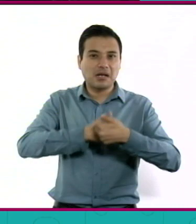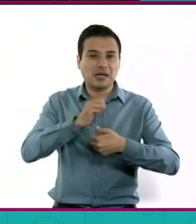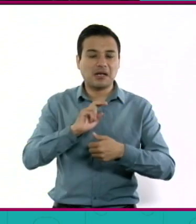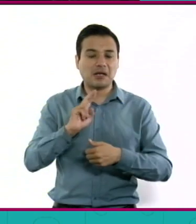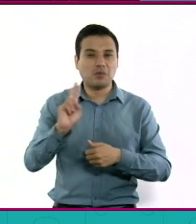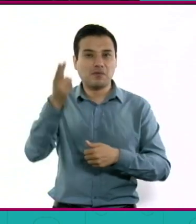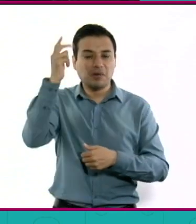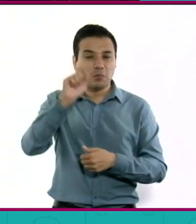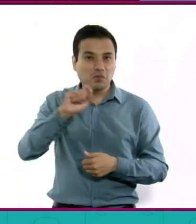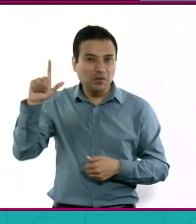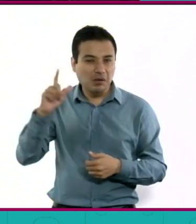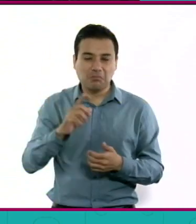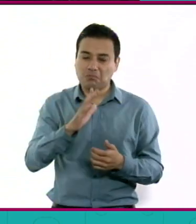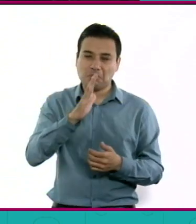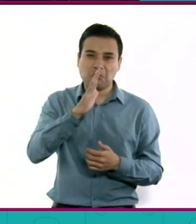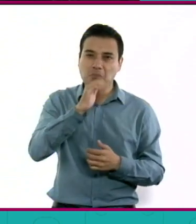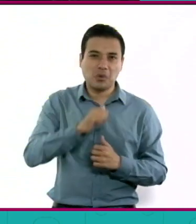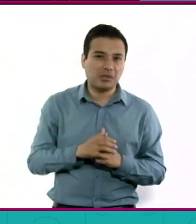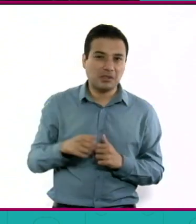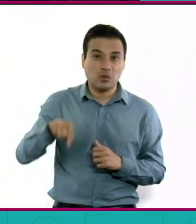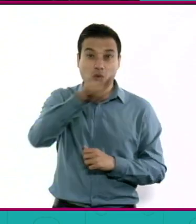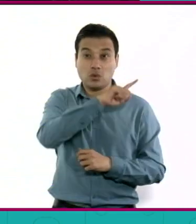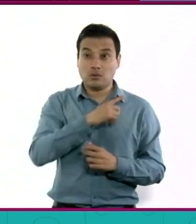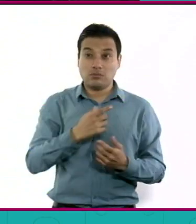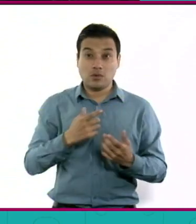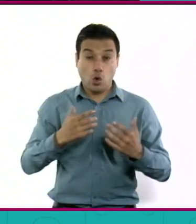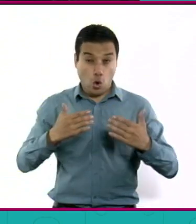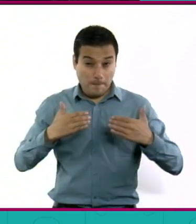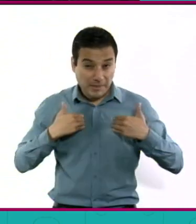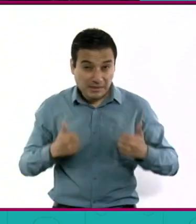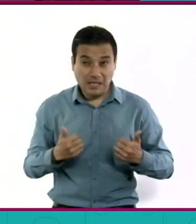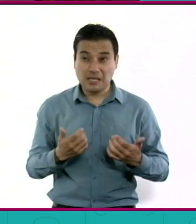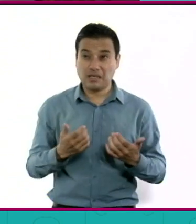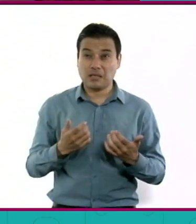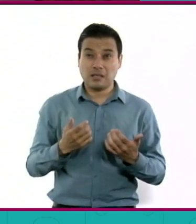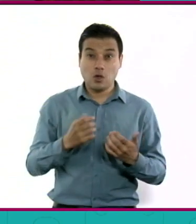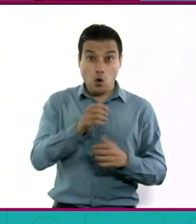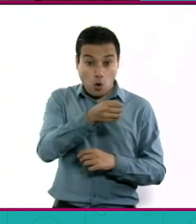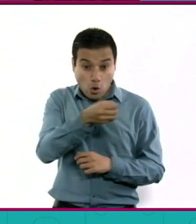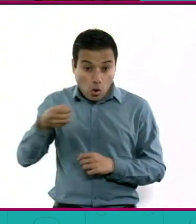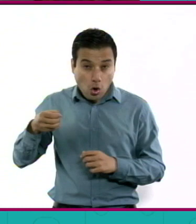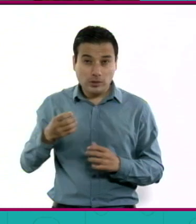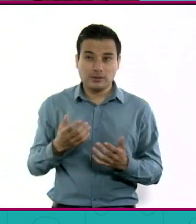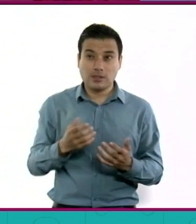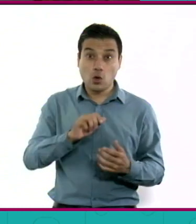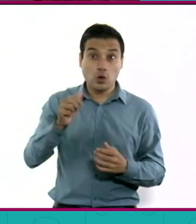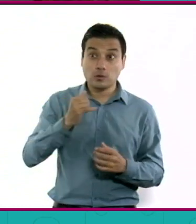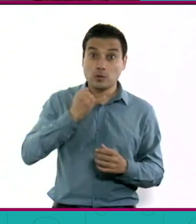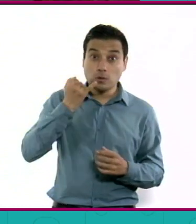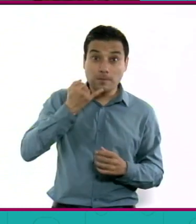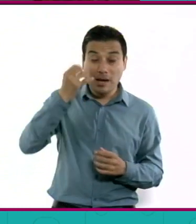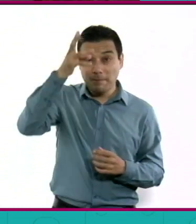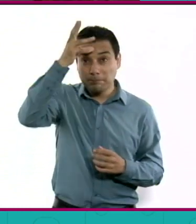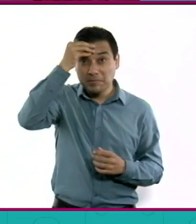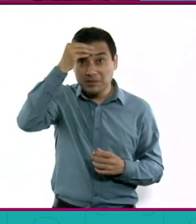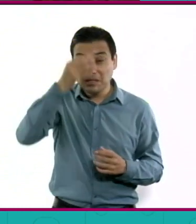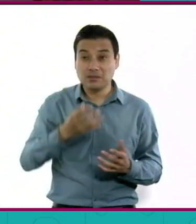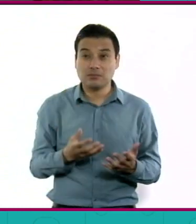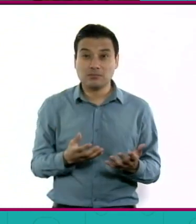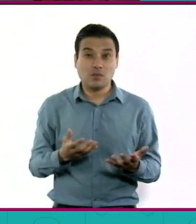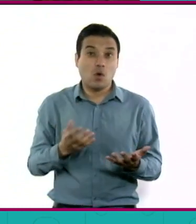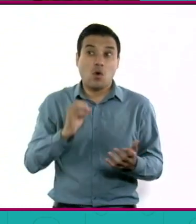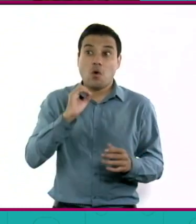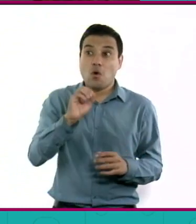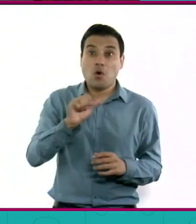poder entender mejor las cosas, el ser estructurados, el poder entender otros idiomas, ¿por qué no?, el poder